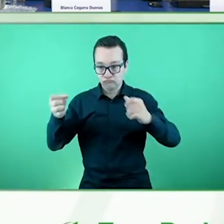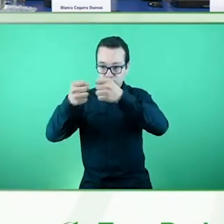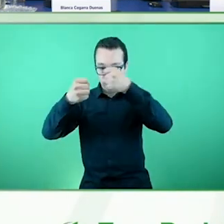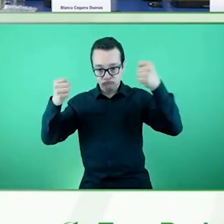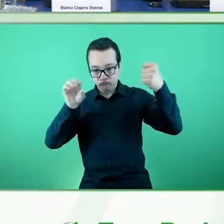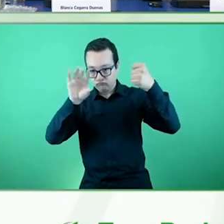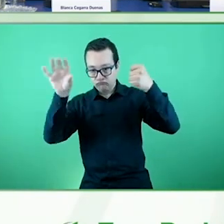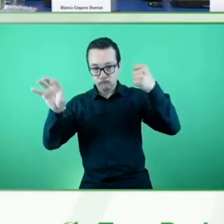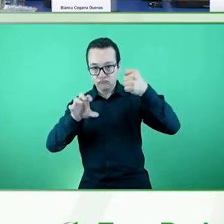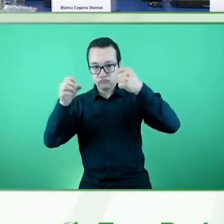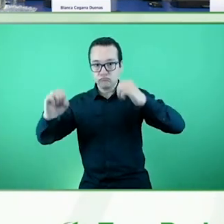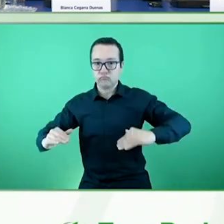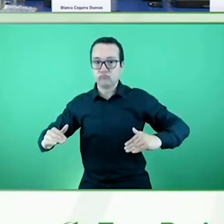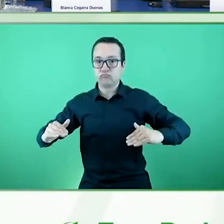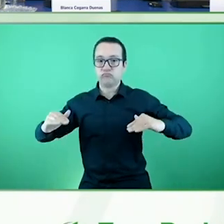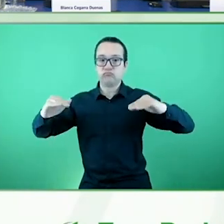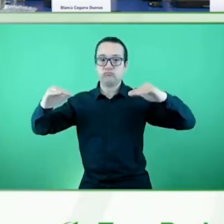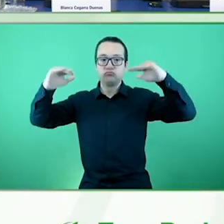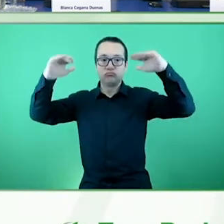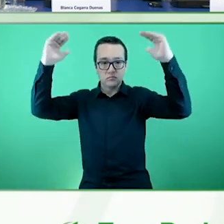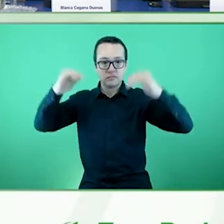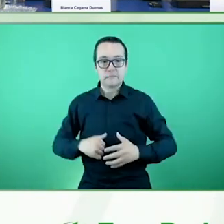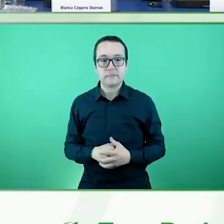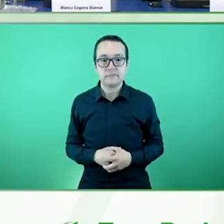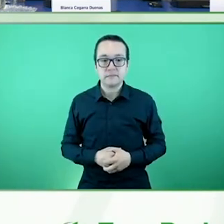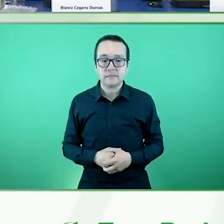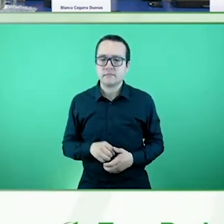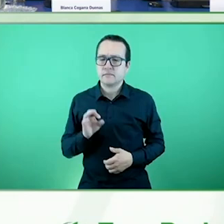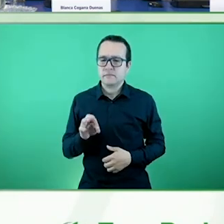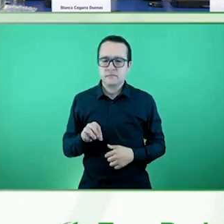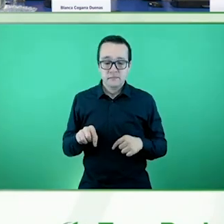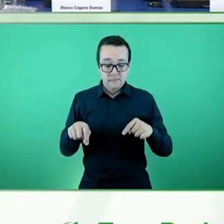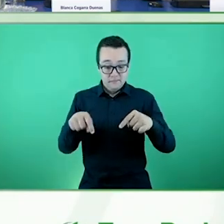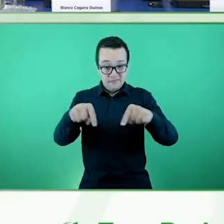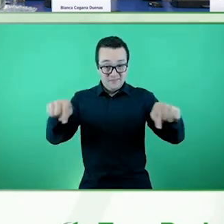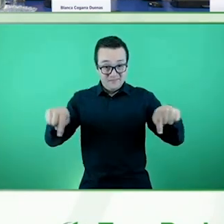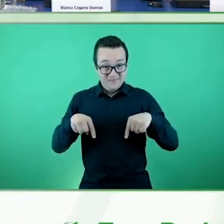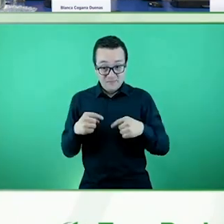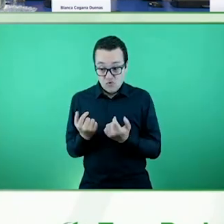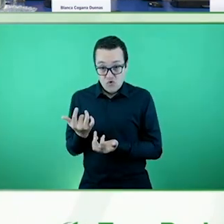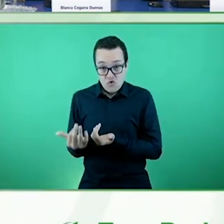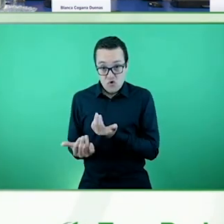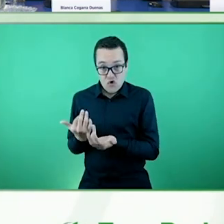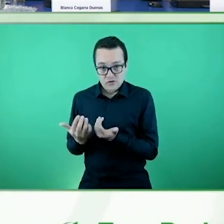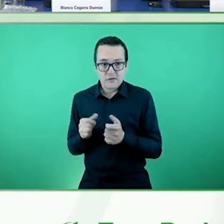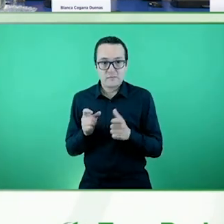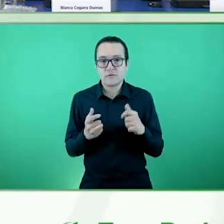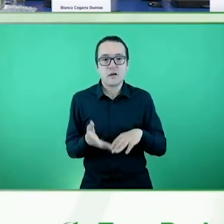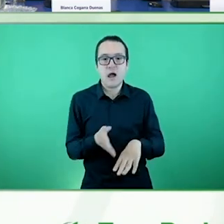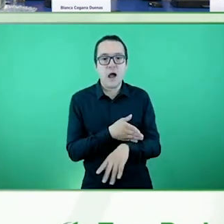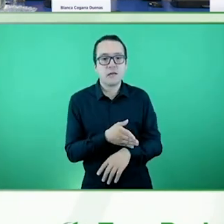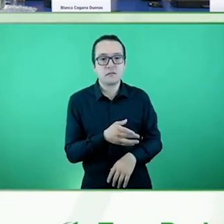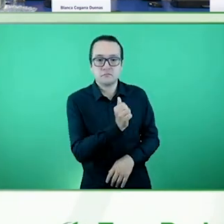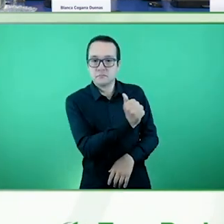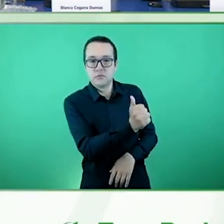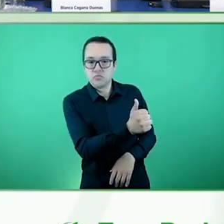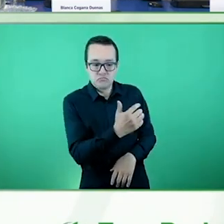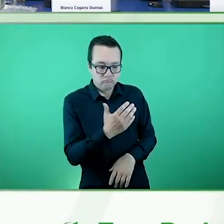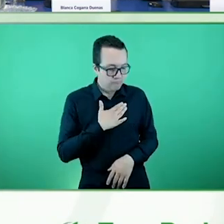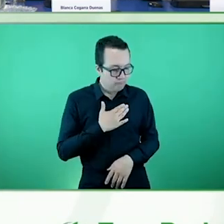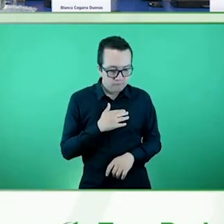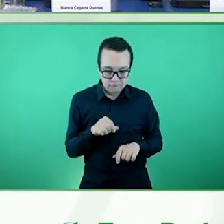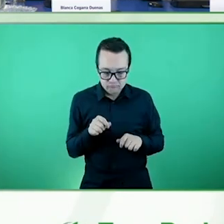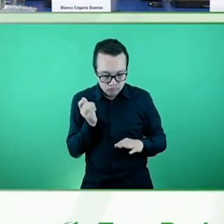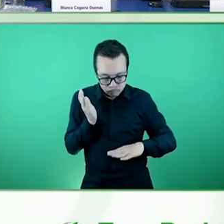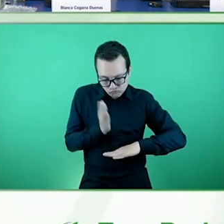El tema de la cocina es una cosa que valora mucho porque hay personas que vienen de otras viviendas que ellos no pueden cocinar. Y cuando